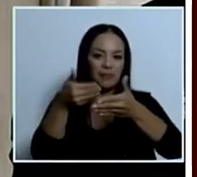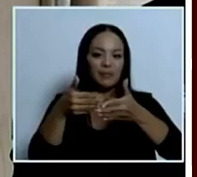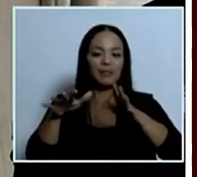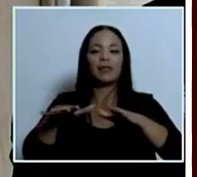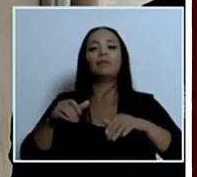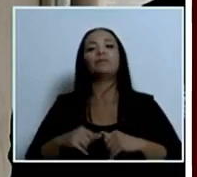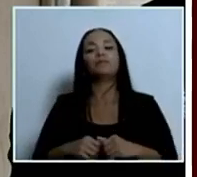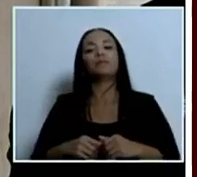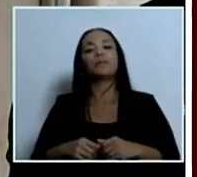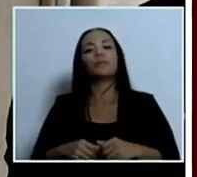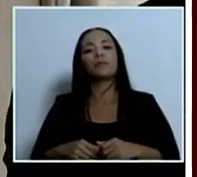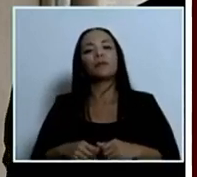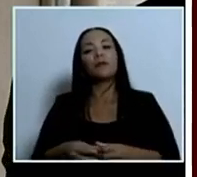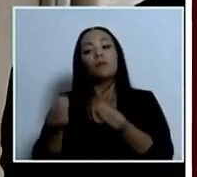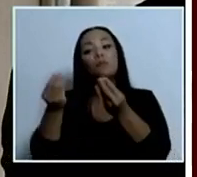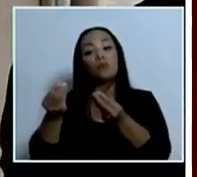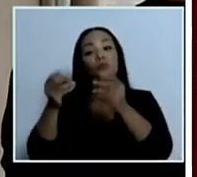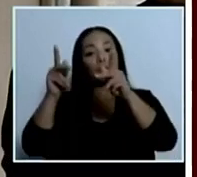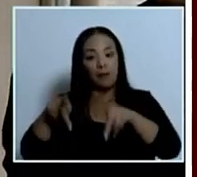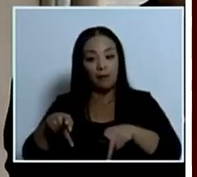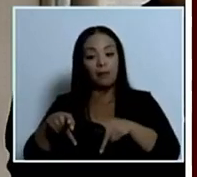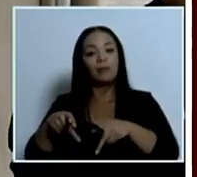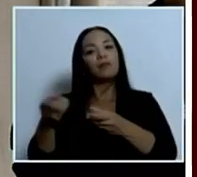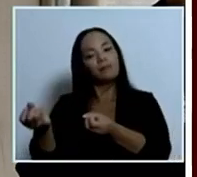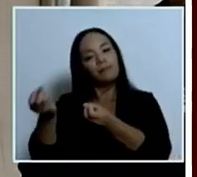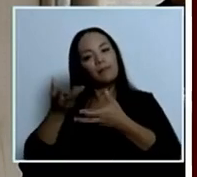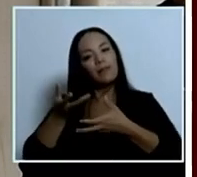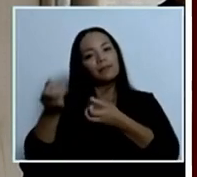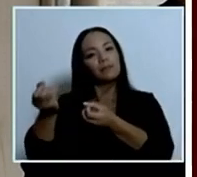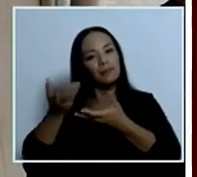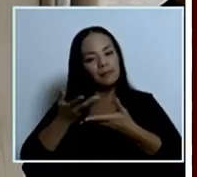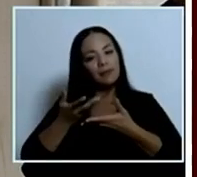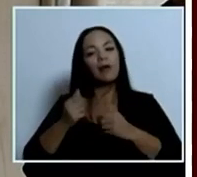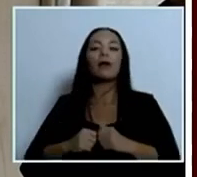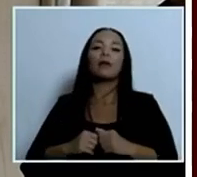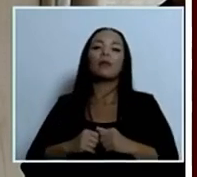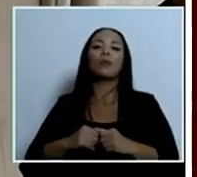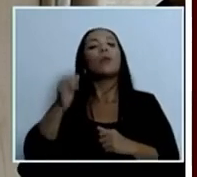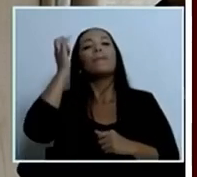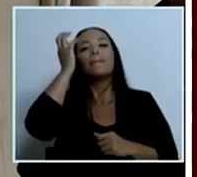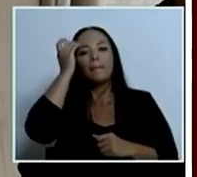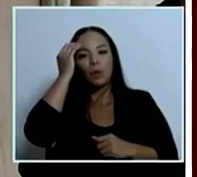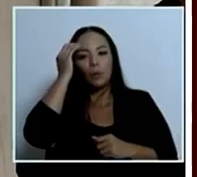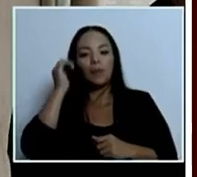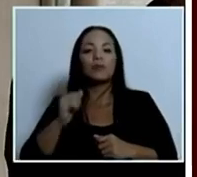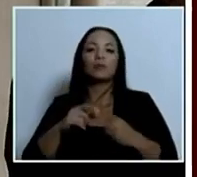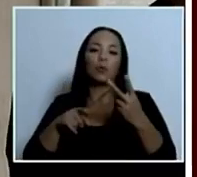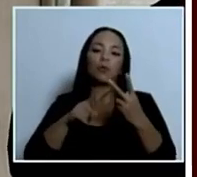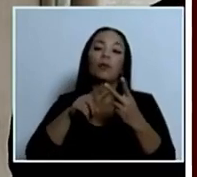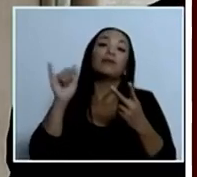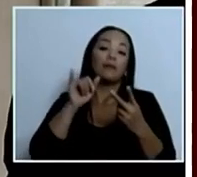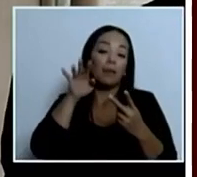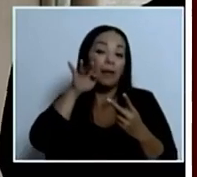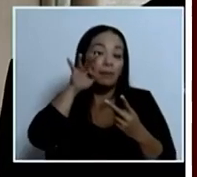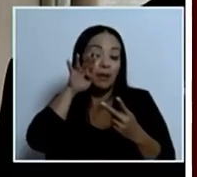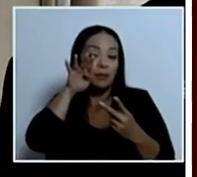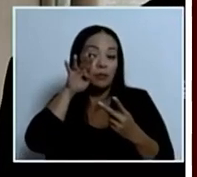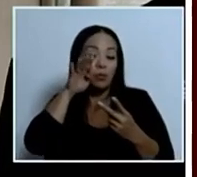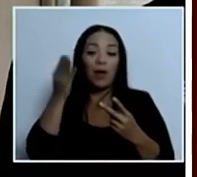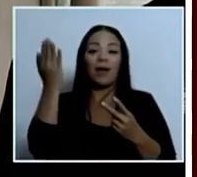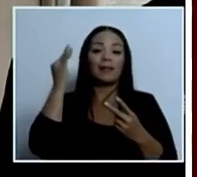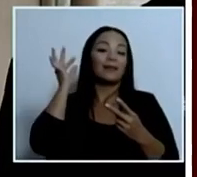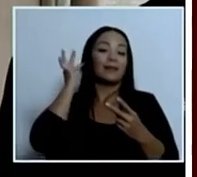mucha gente me ha expresado la preocupación por un lado pero también la admiración con Jocelyn Chacón